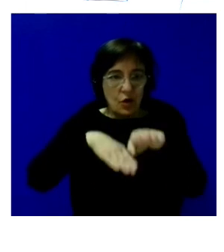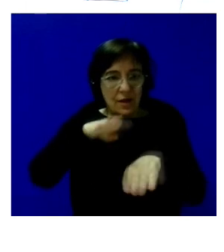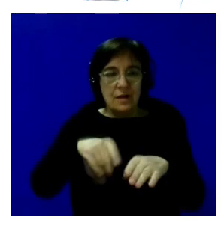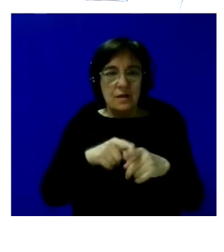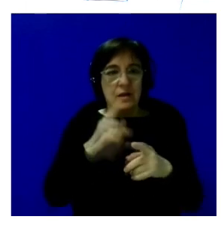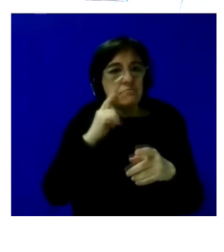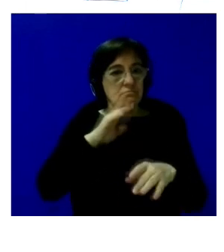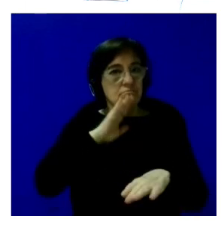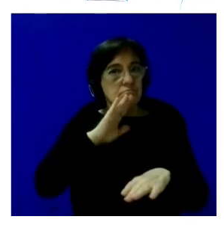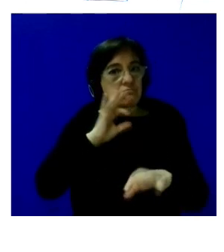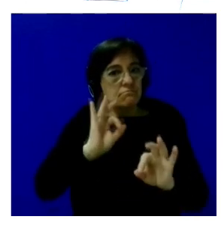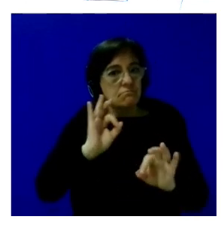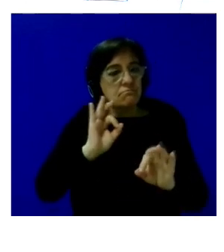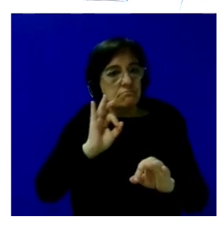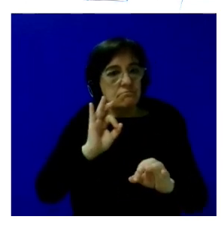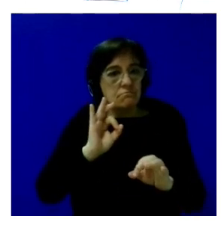del